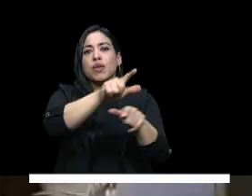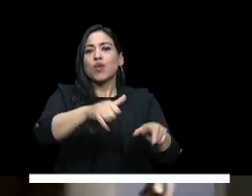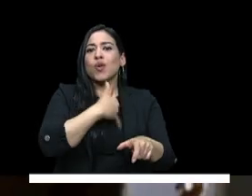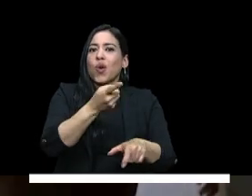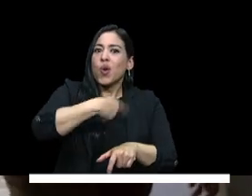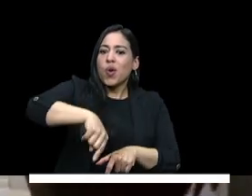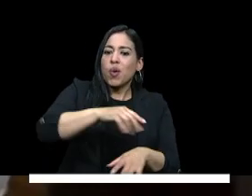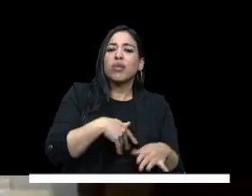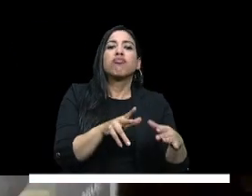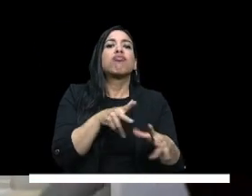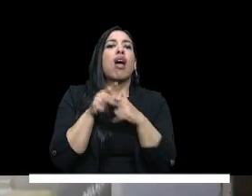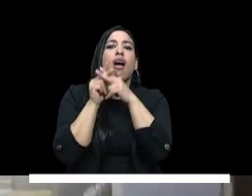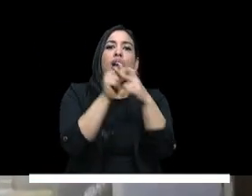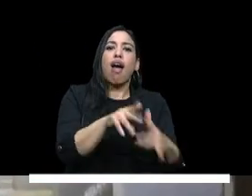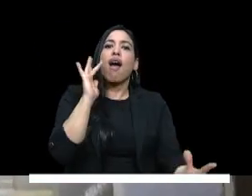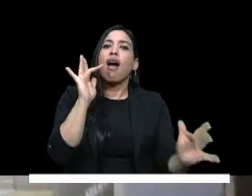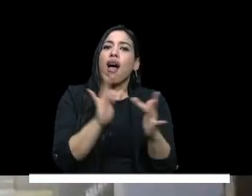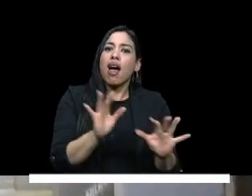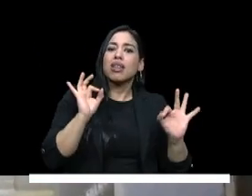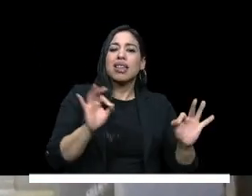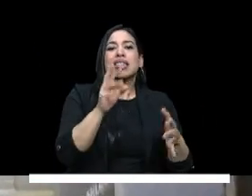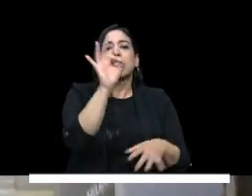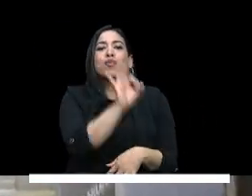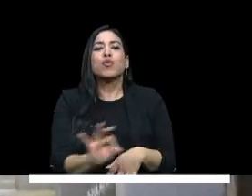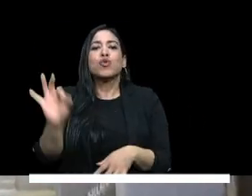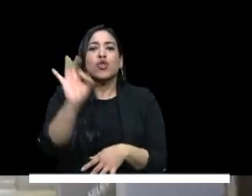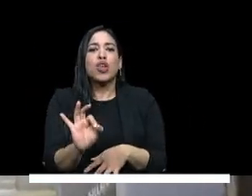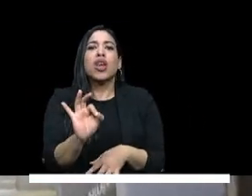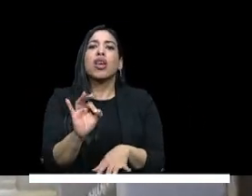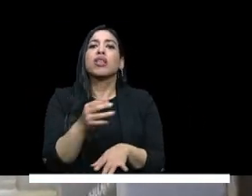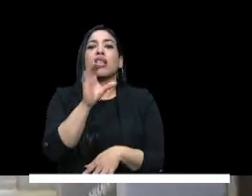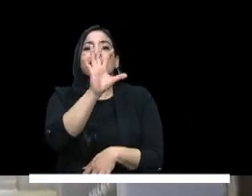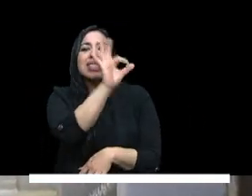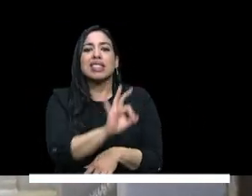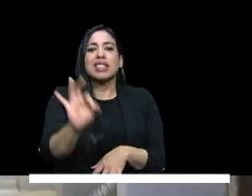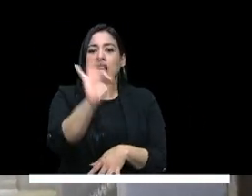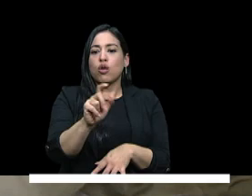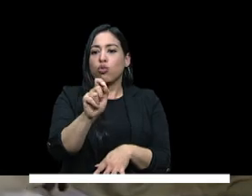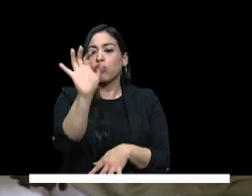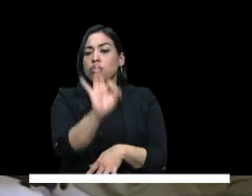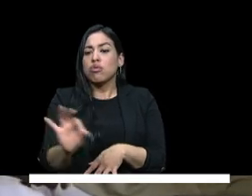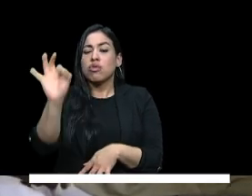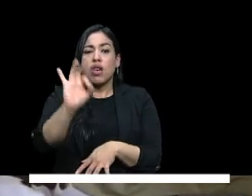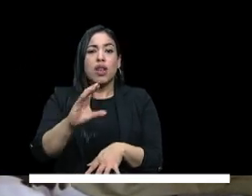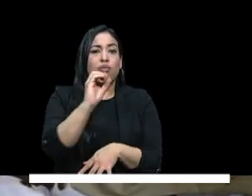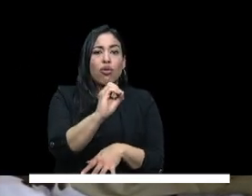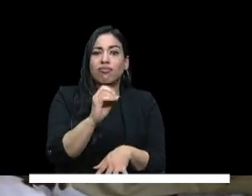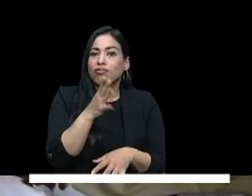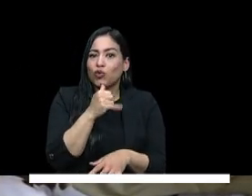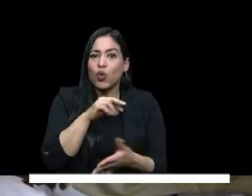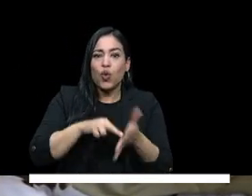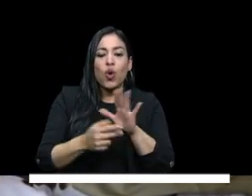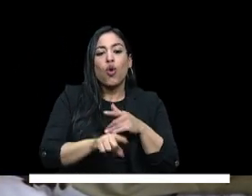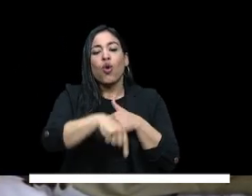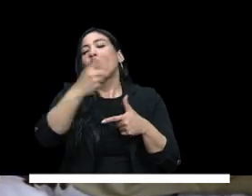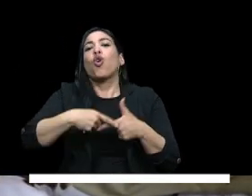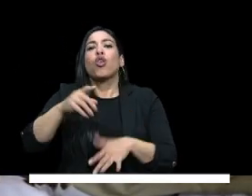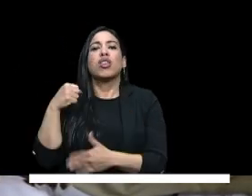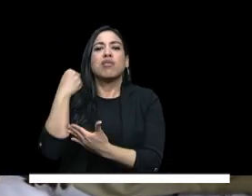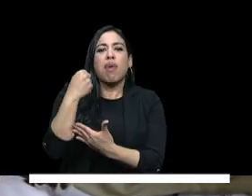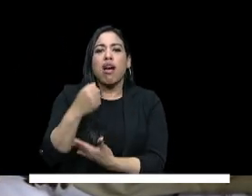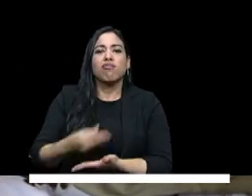posibilidad de contar con un crédito justo esto es tasa de interés del IPC más 0% también avanzamos por supuesto en la eliminación de la